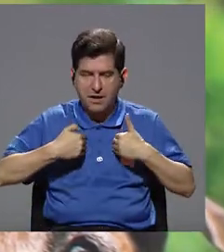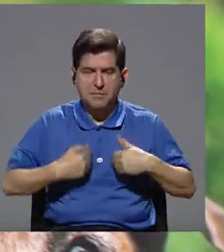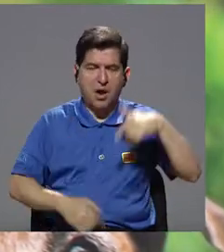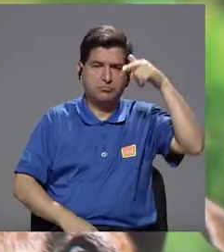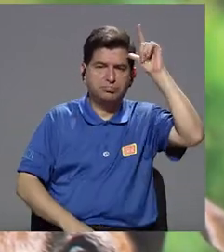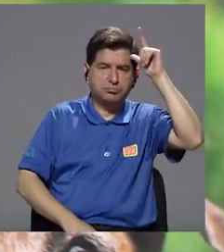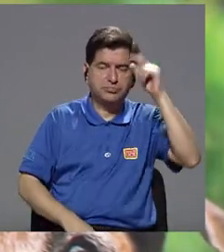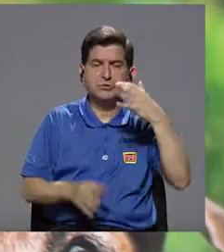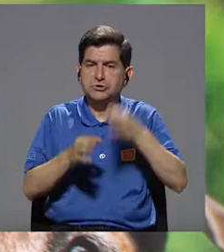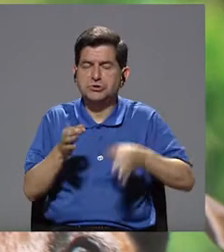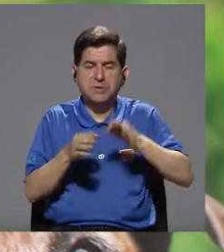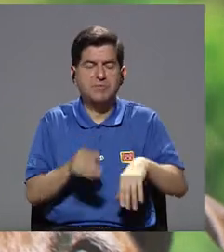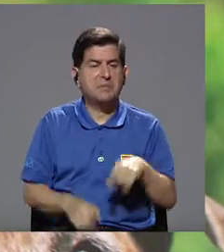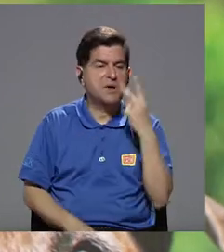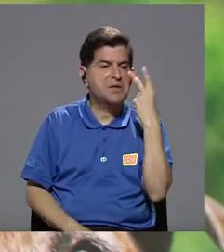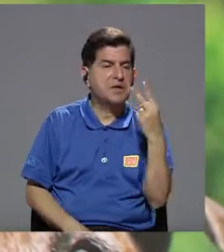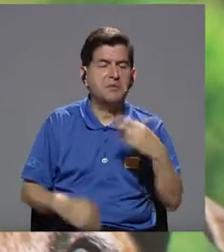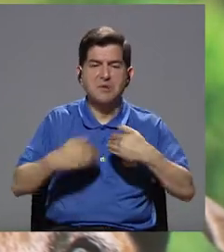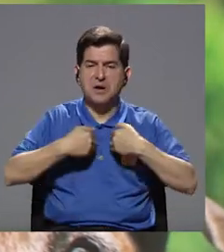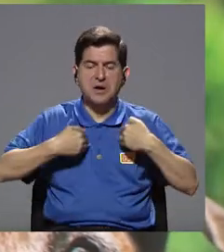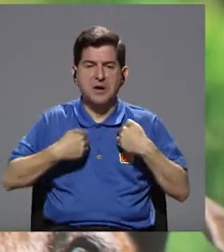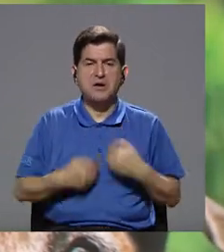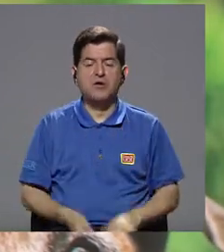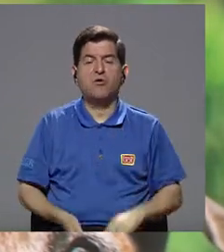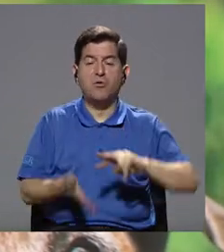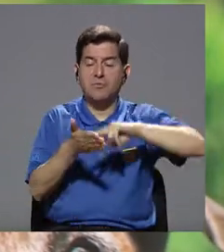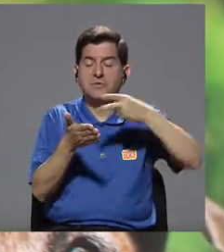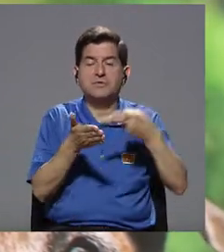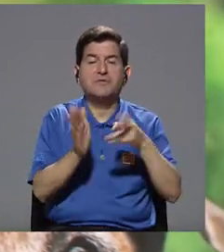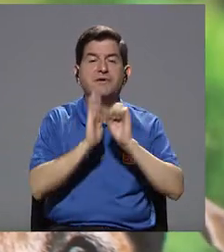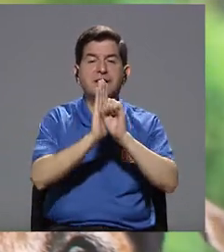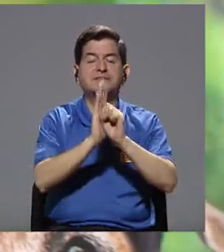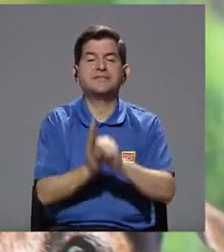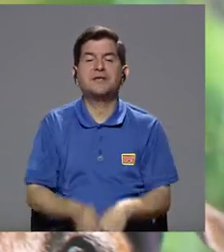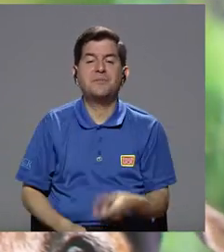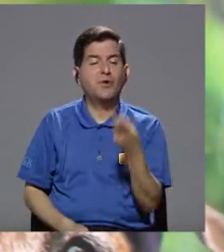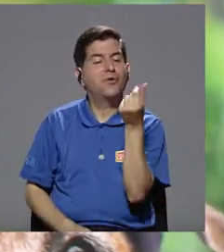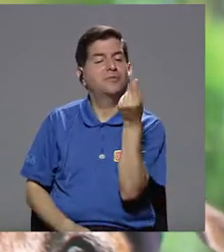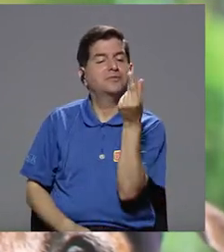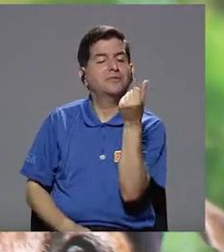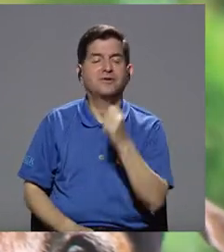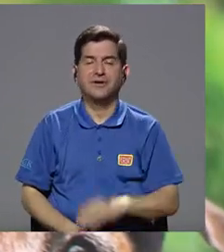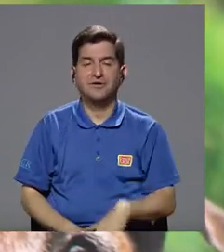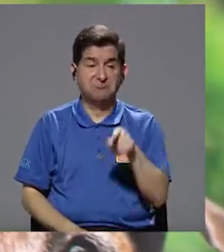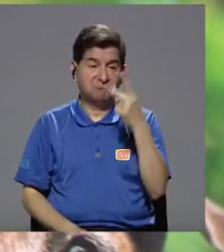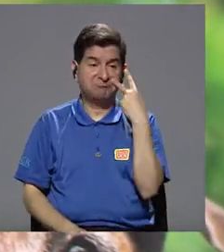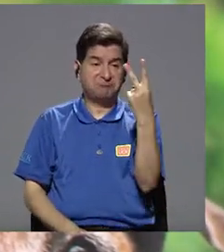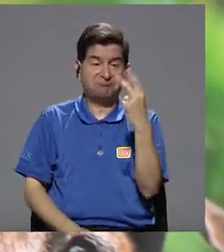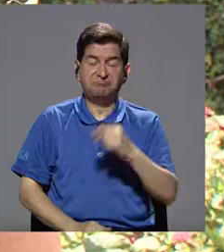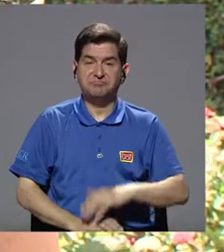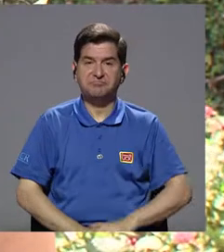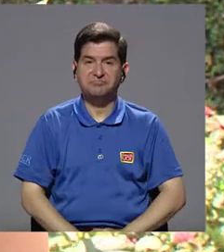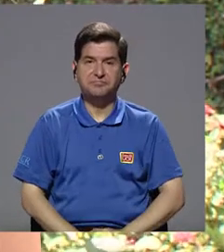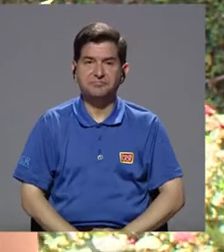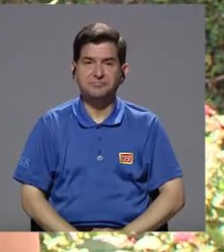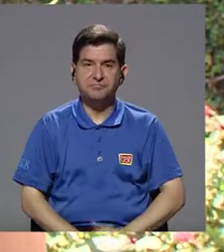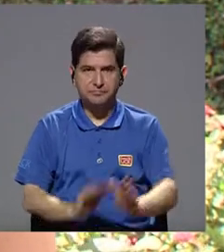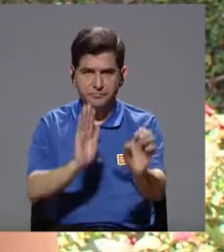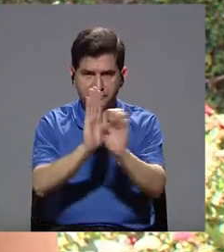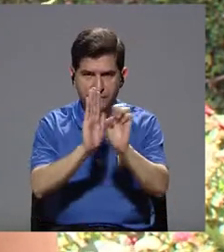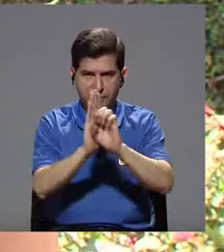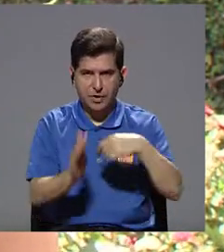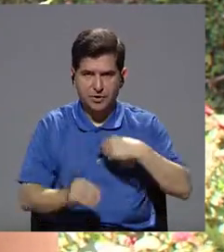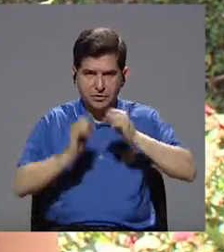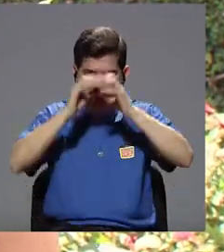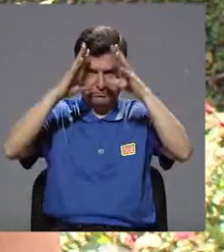si fueran ganado, simplemente ven a sus animales como un signo de dinero, es básicamente lo que ellos ven. Y, por